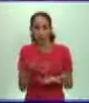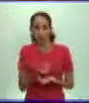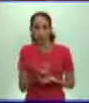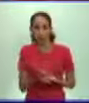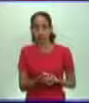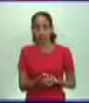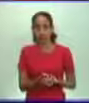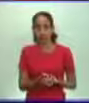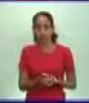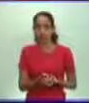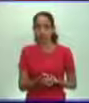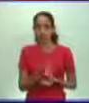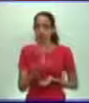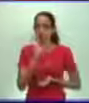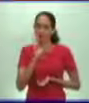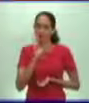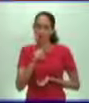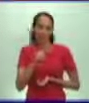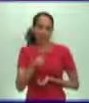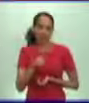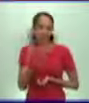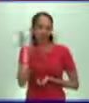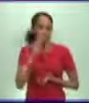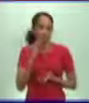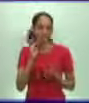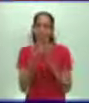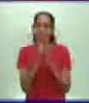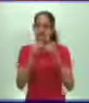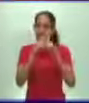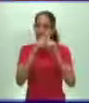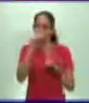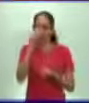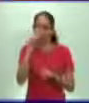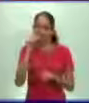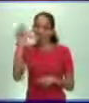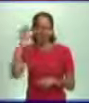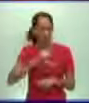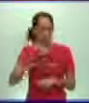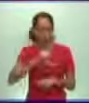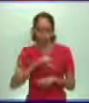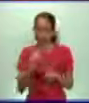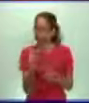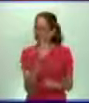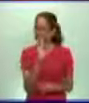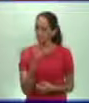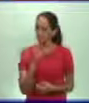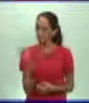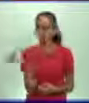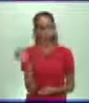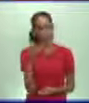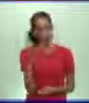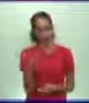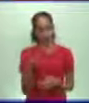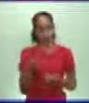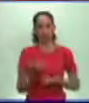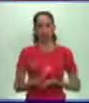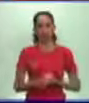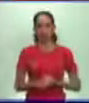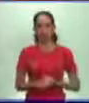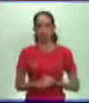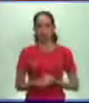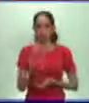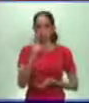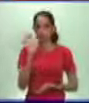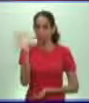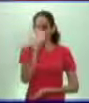desacreditando la moral de la Iglesia dentro de la sociedad. Y ya para el siglo XVI, donde se había dado en Europa Occidental,